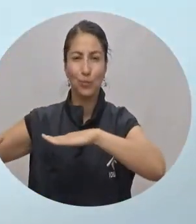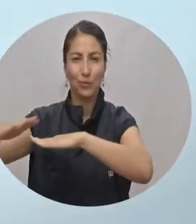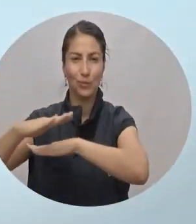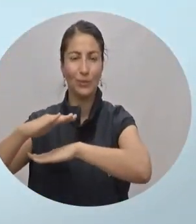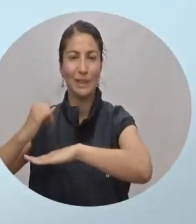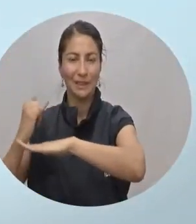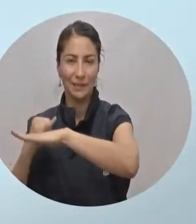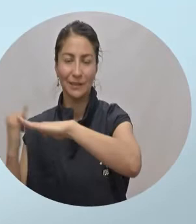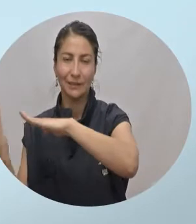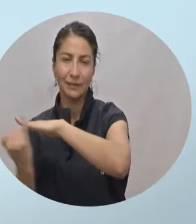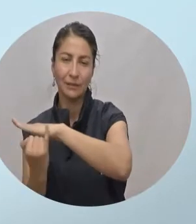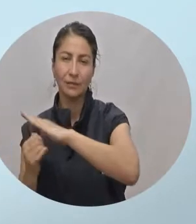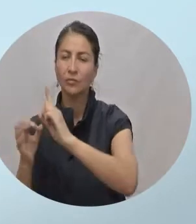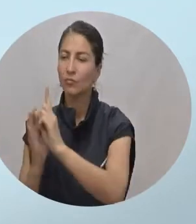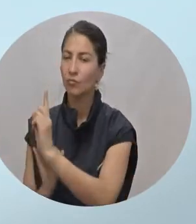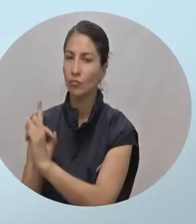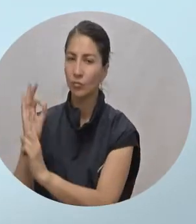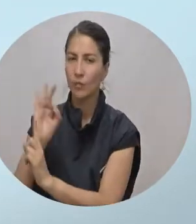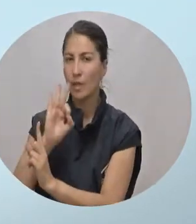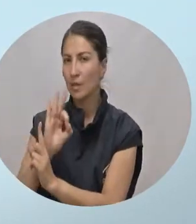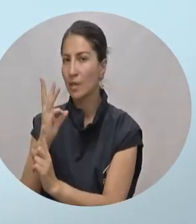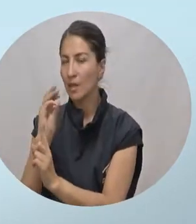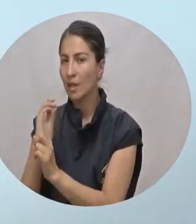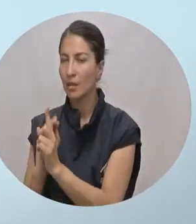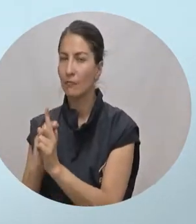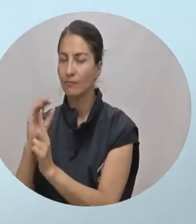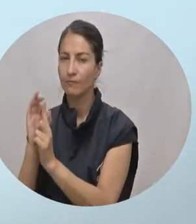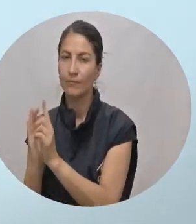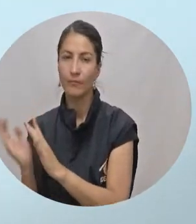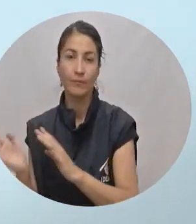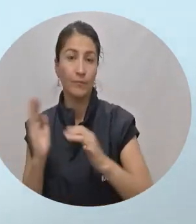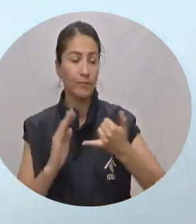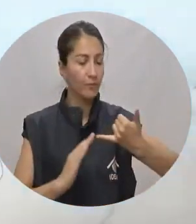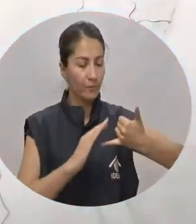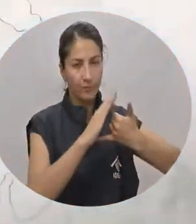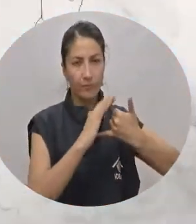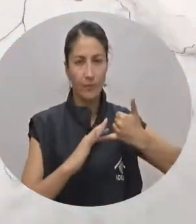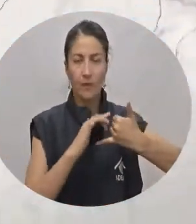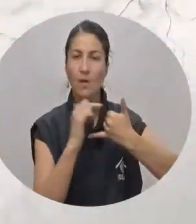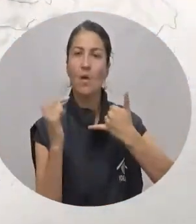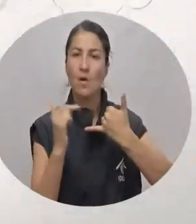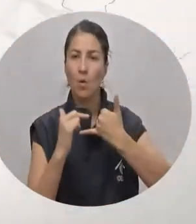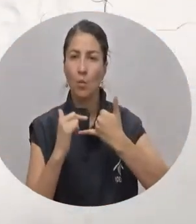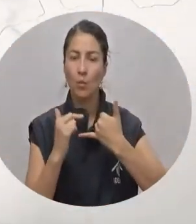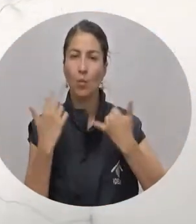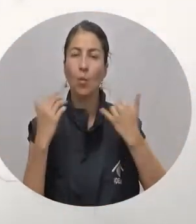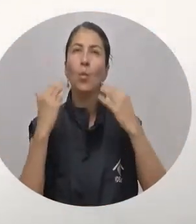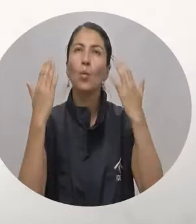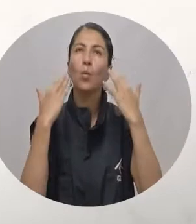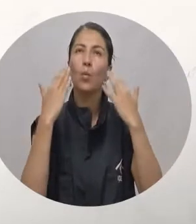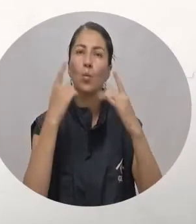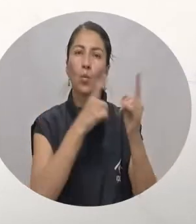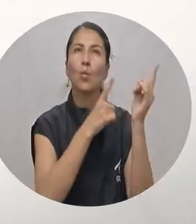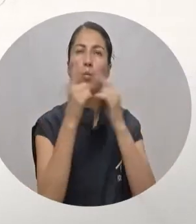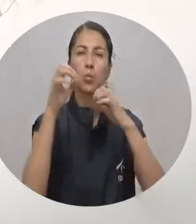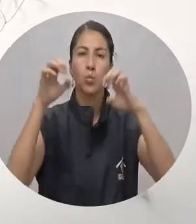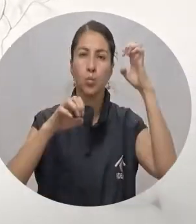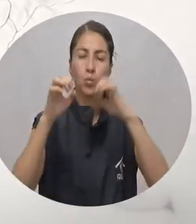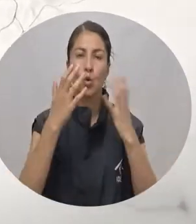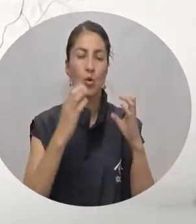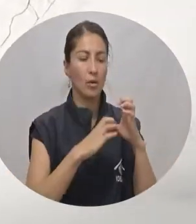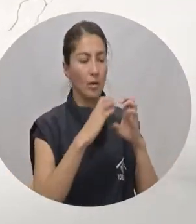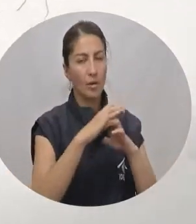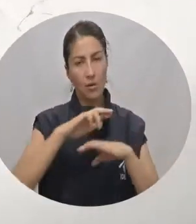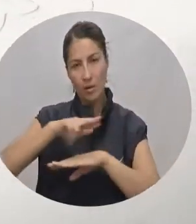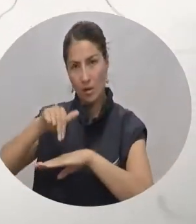Sol y brisa son el pronóstico para el archipiélago de San Andrés y Providencia. Temperatura sobre los 30 grados. Pasamos a la región del